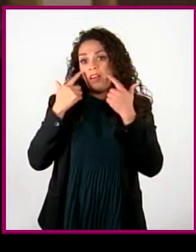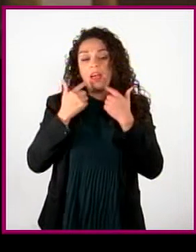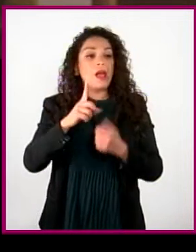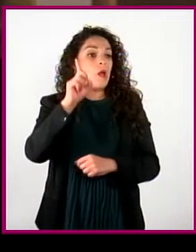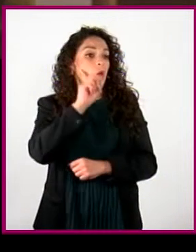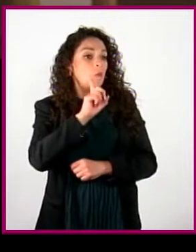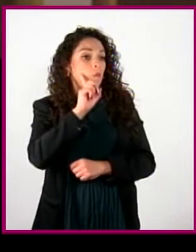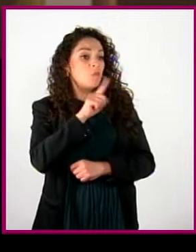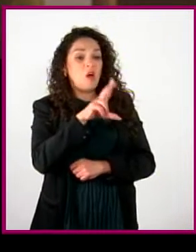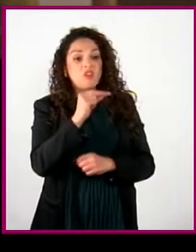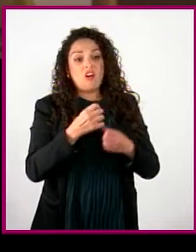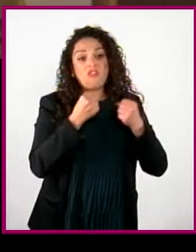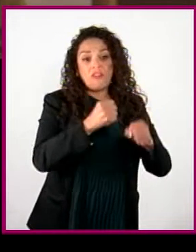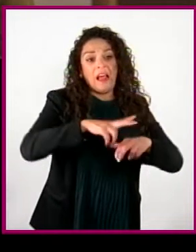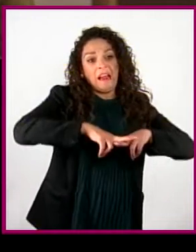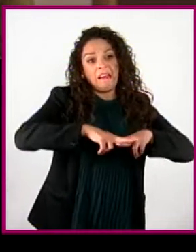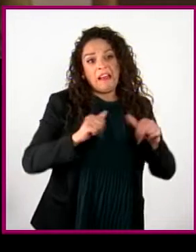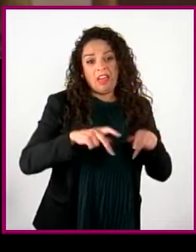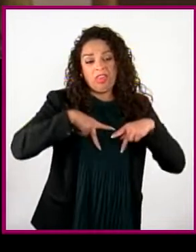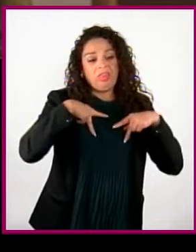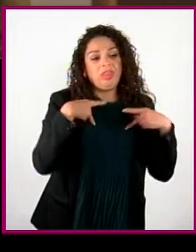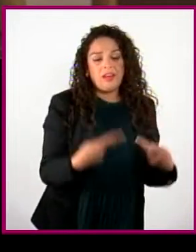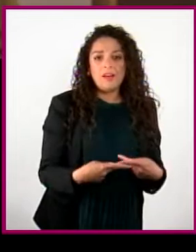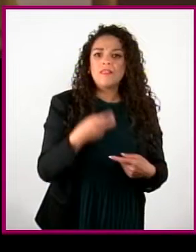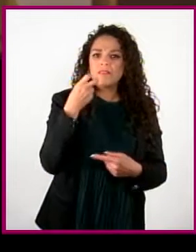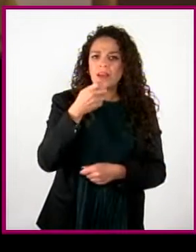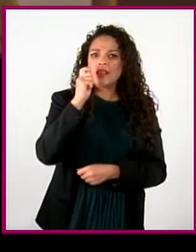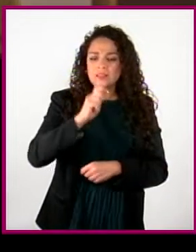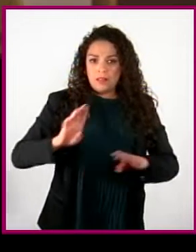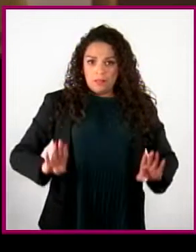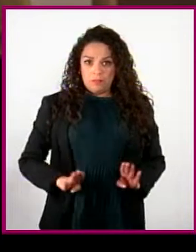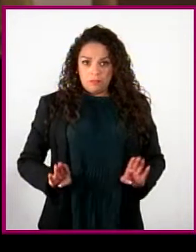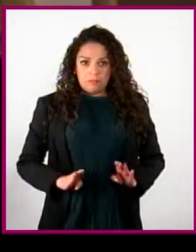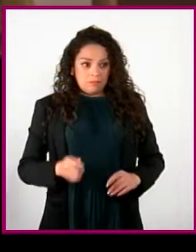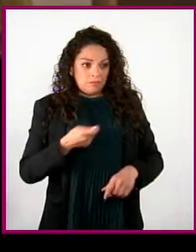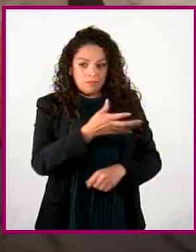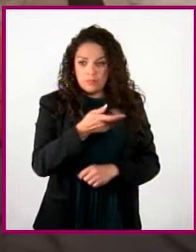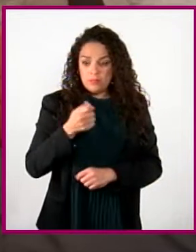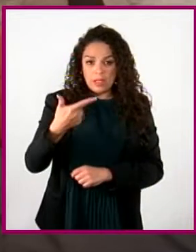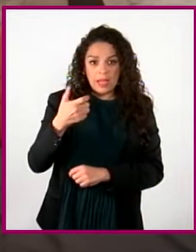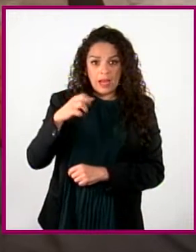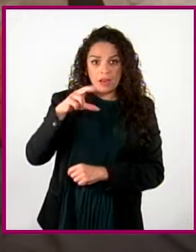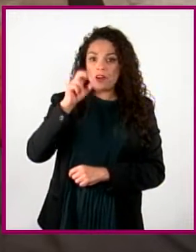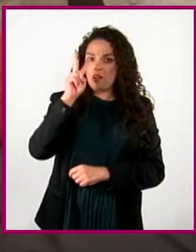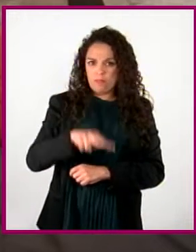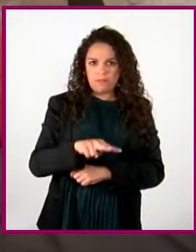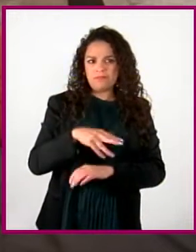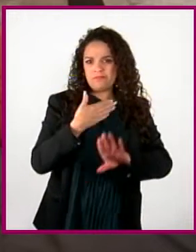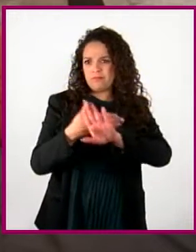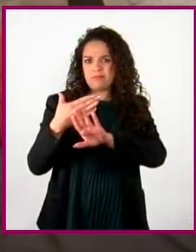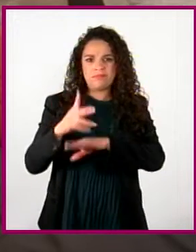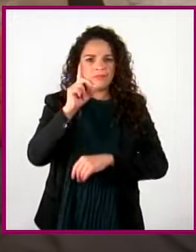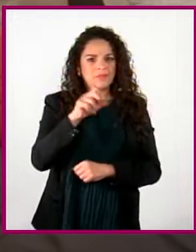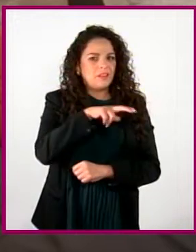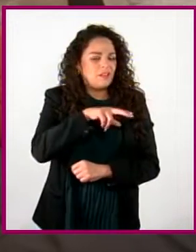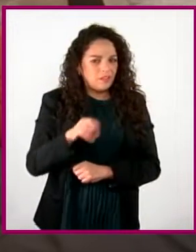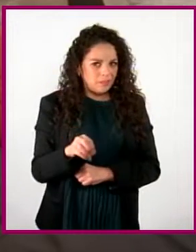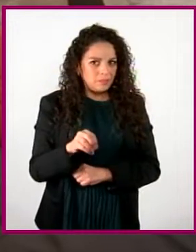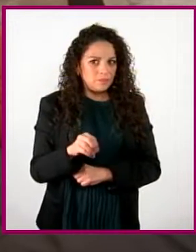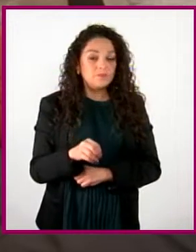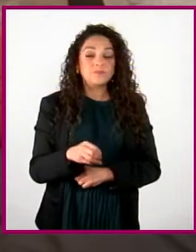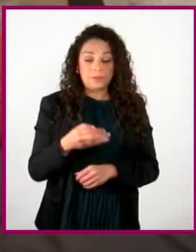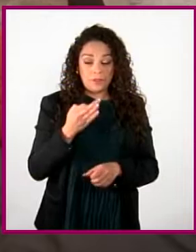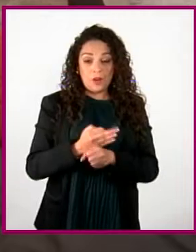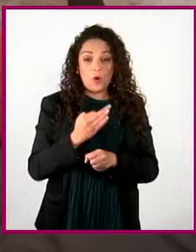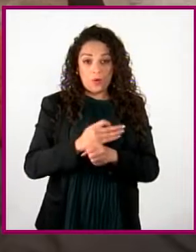somos fuertes. Todos esos son estereotipos de género que hacen mucho daño. En este programa nos vamos a concentrar